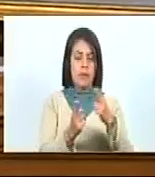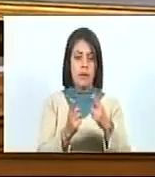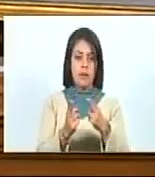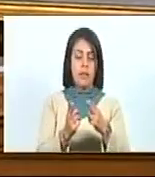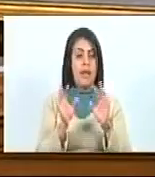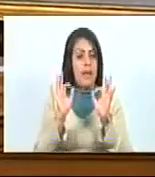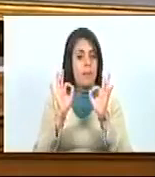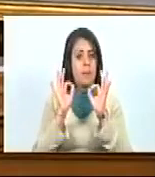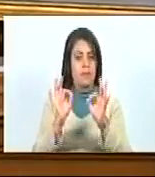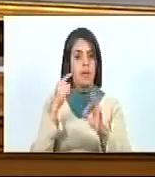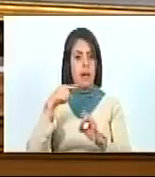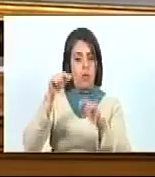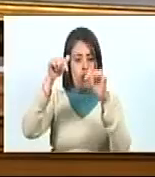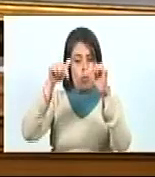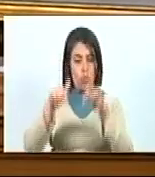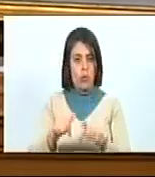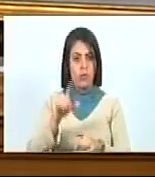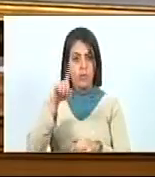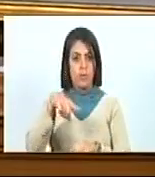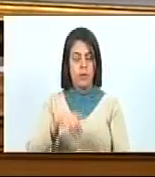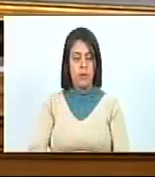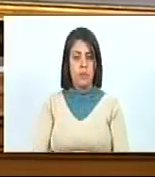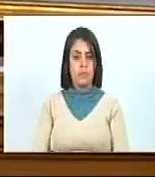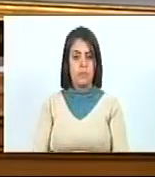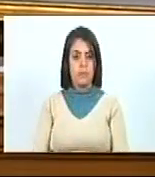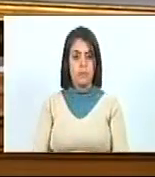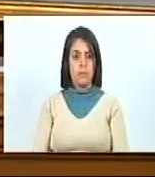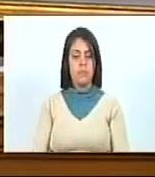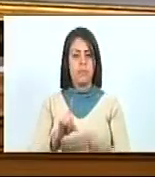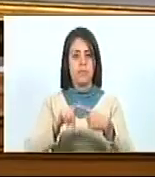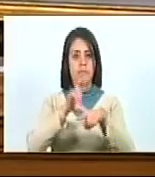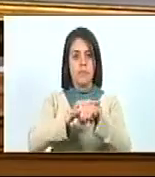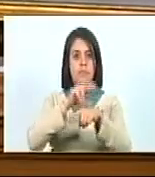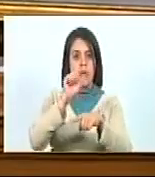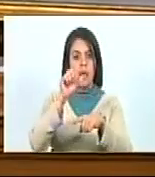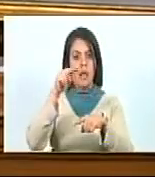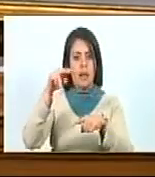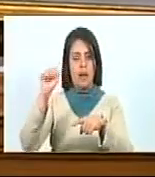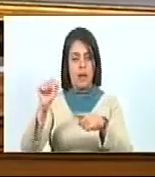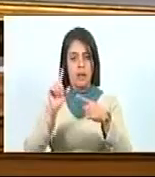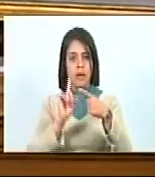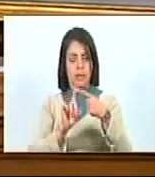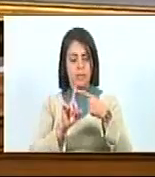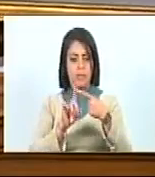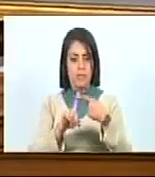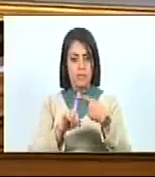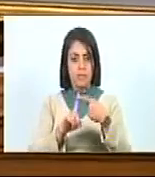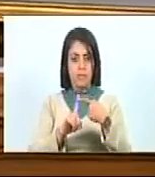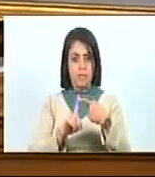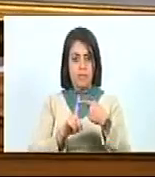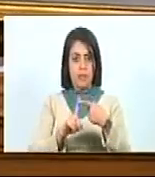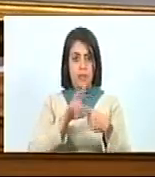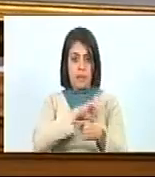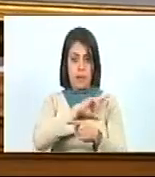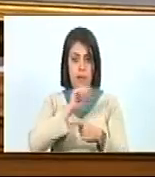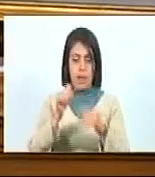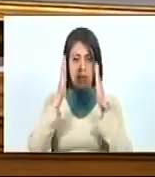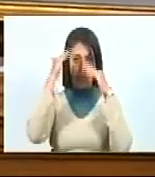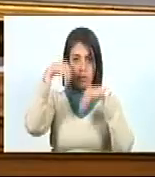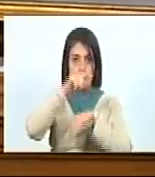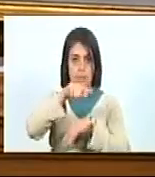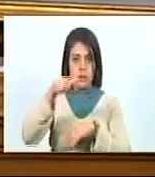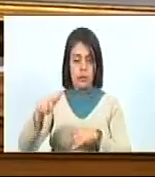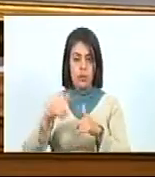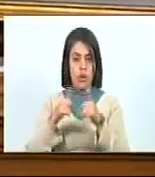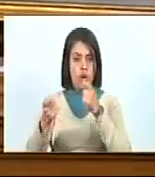e invitadas especiales que tenemos acá el día de hoy. Está la doctora Ana Carolina Reyes, de la Dirección General de Atención al